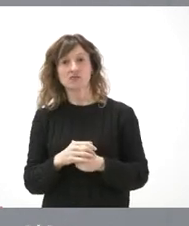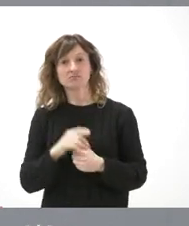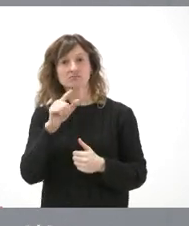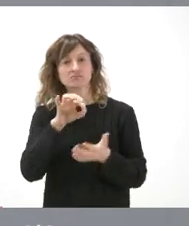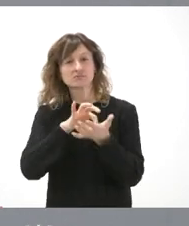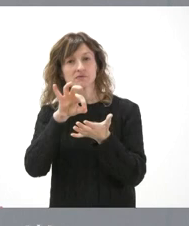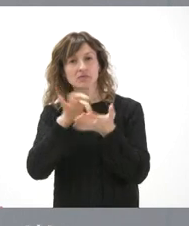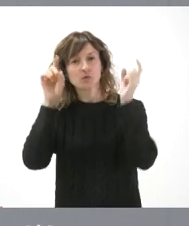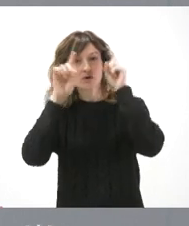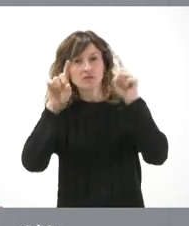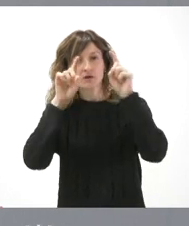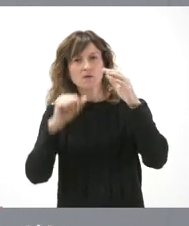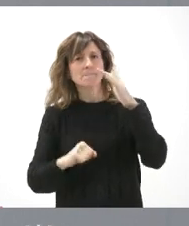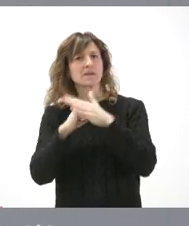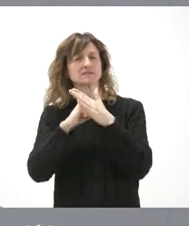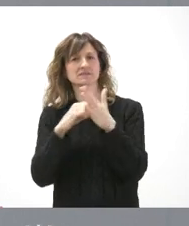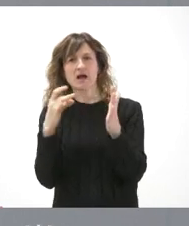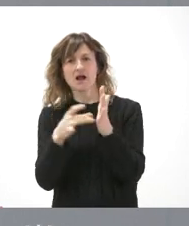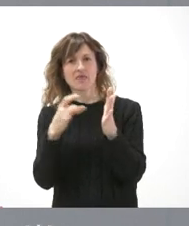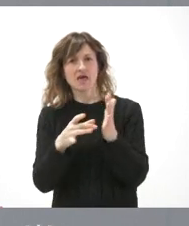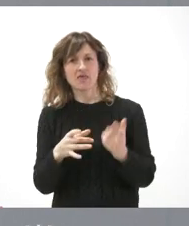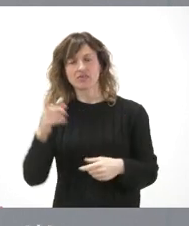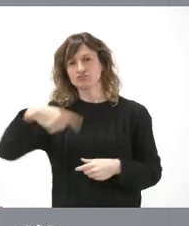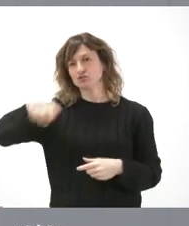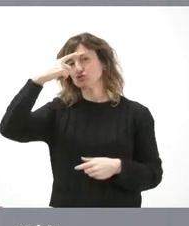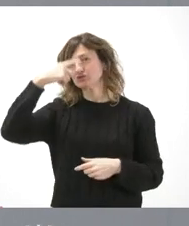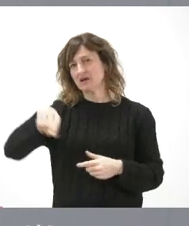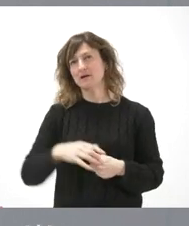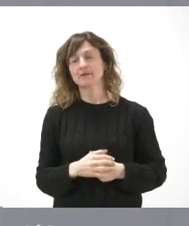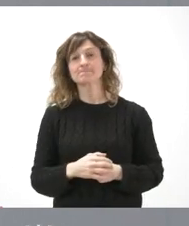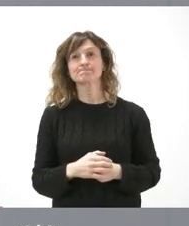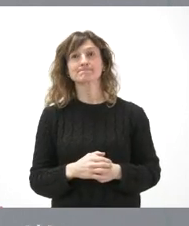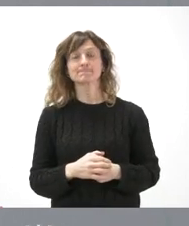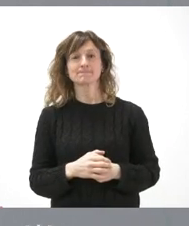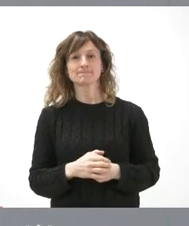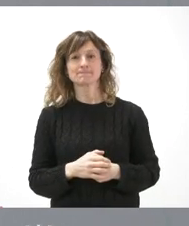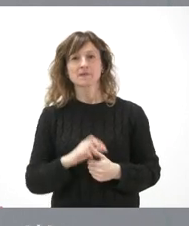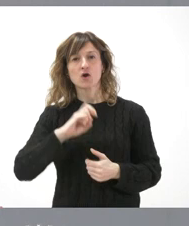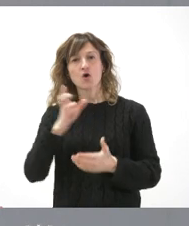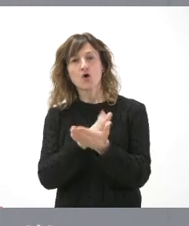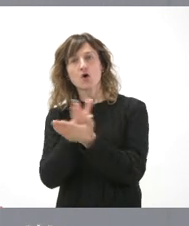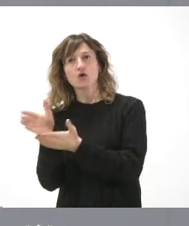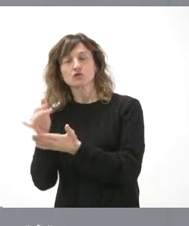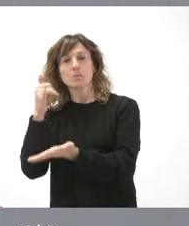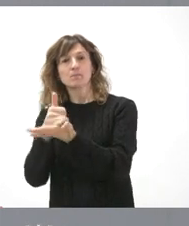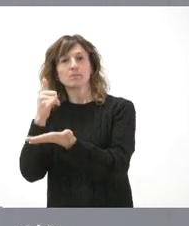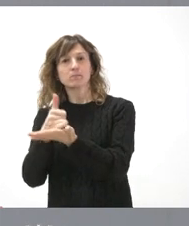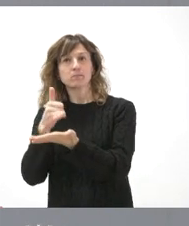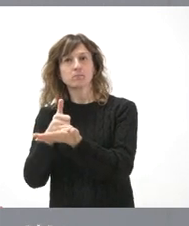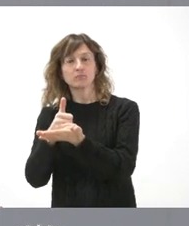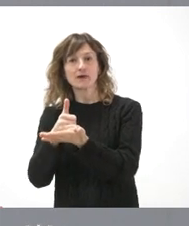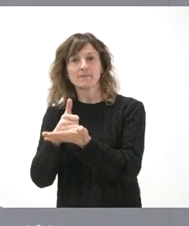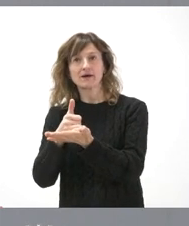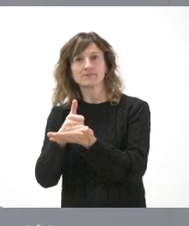un servicio educativo de la máxima calidad, como ustedes bien conocen. Pero otra cosa distinta es una prueba, el que se haga